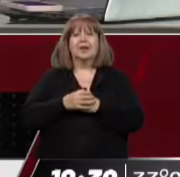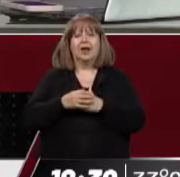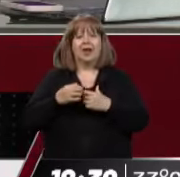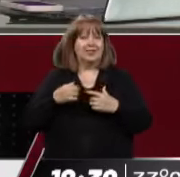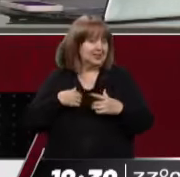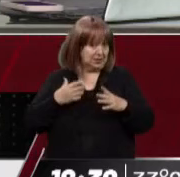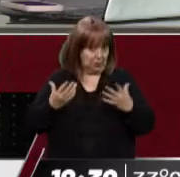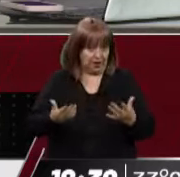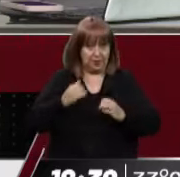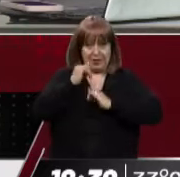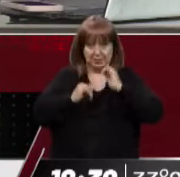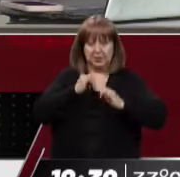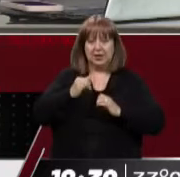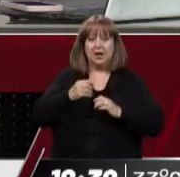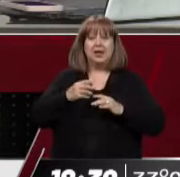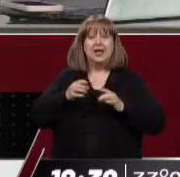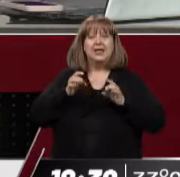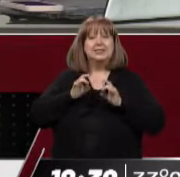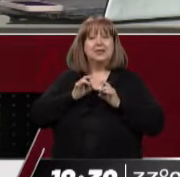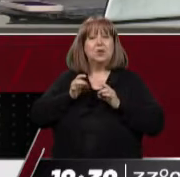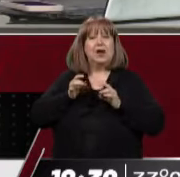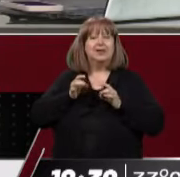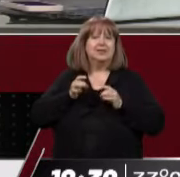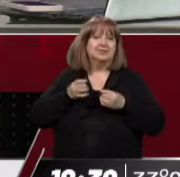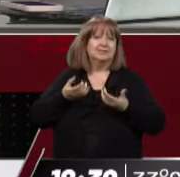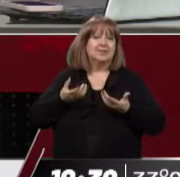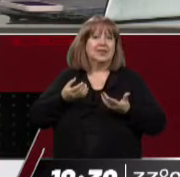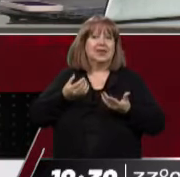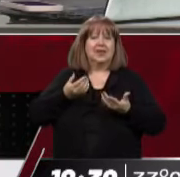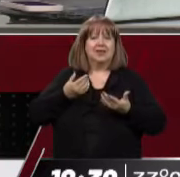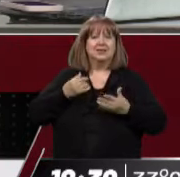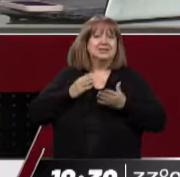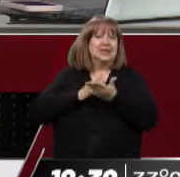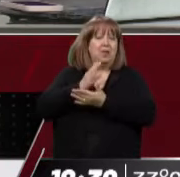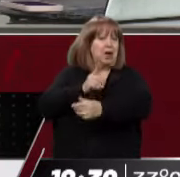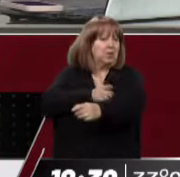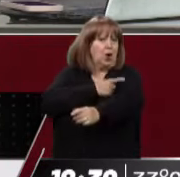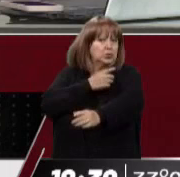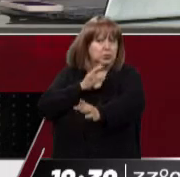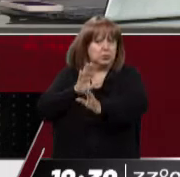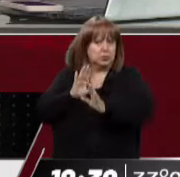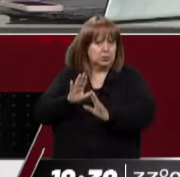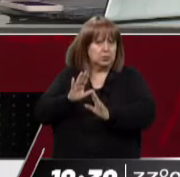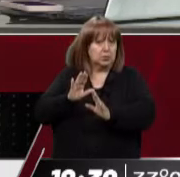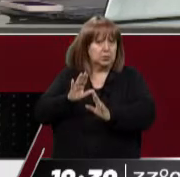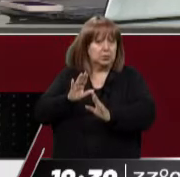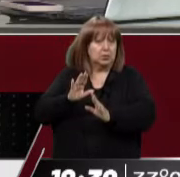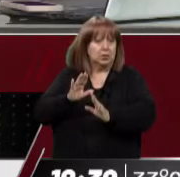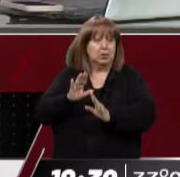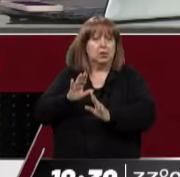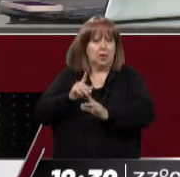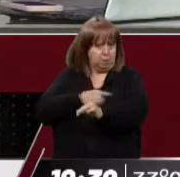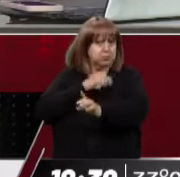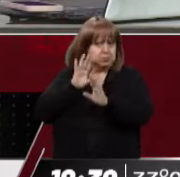claro. Mira, es una infección bastante frecuente, ¿no? Es que no sucede bastante frecuente. En lugares donde hay